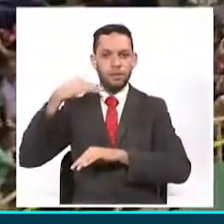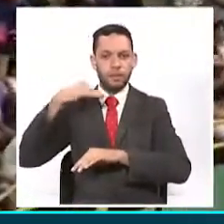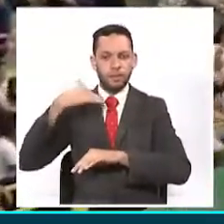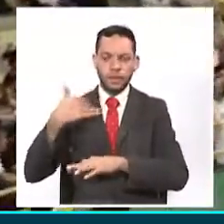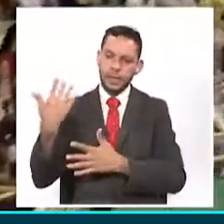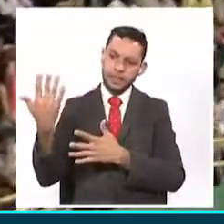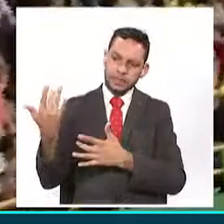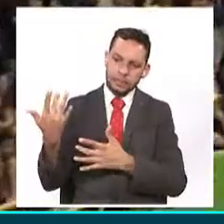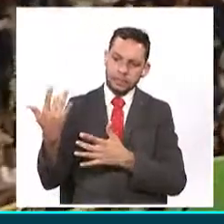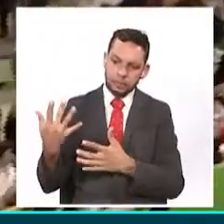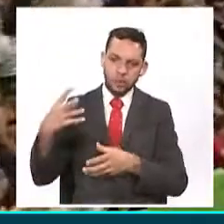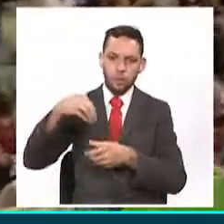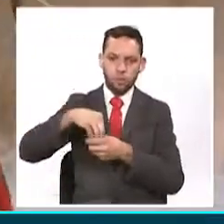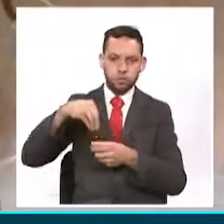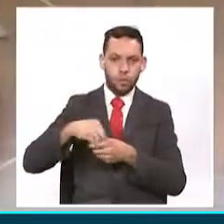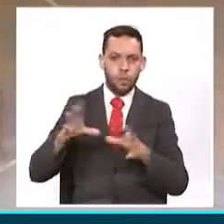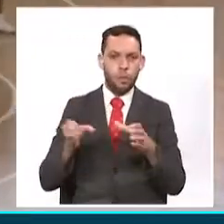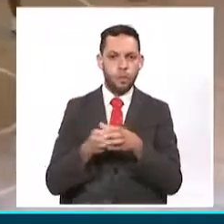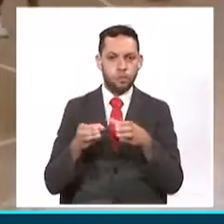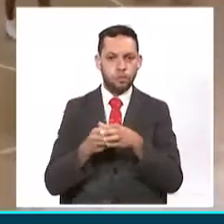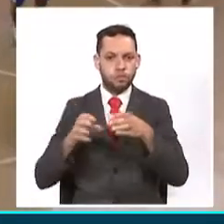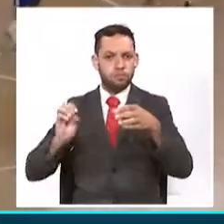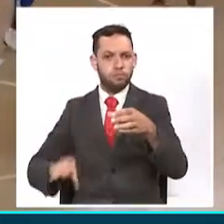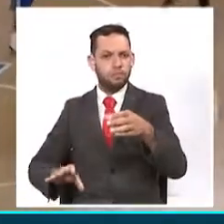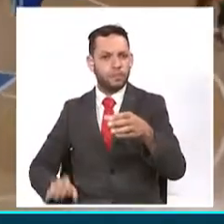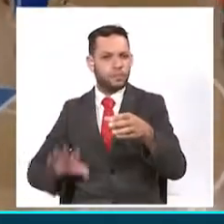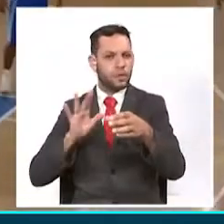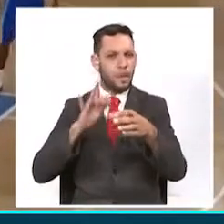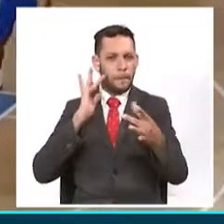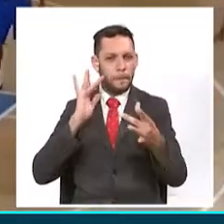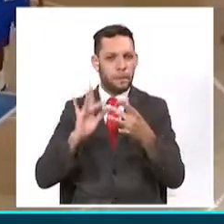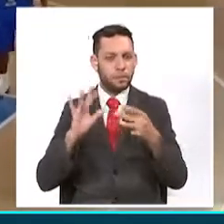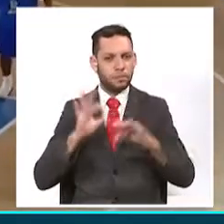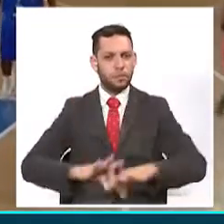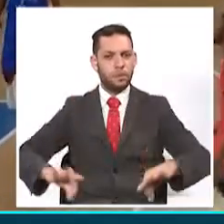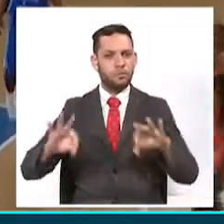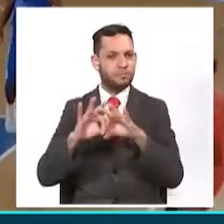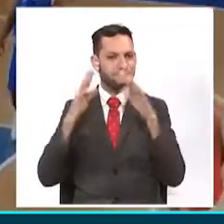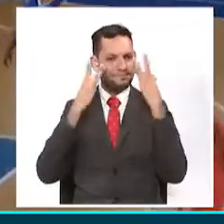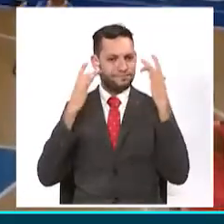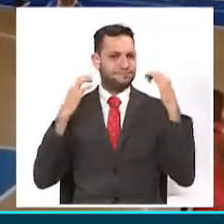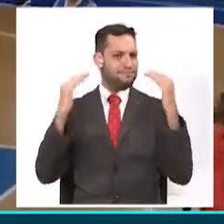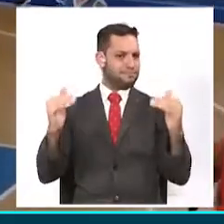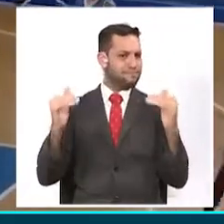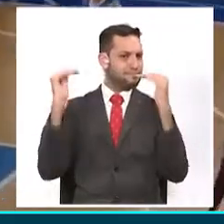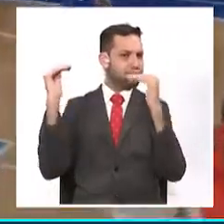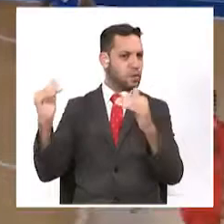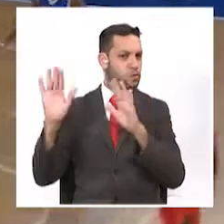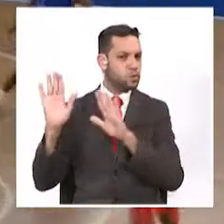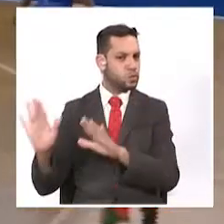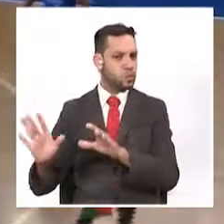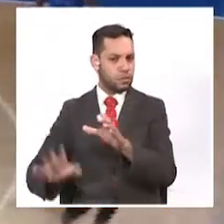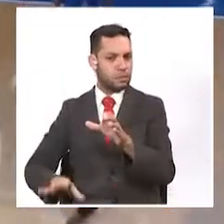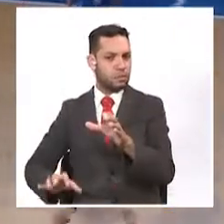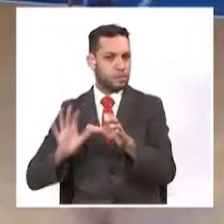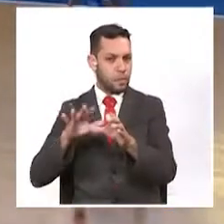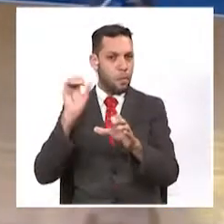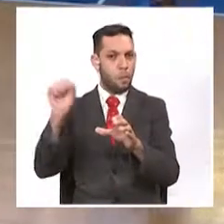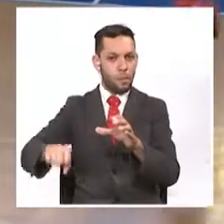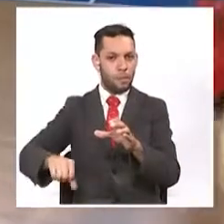expectativa frente a la inclusión del equipo del Quindío dentro de la más alta competencia de la pelota naranja en el país.